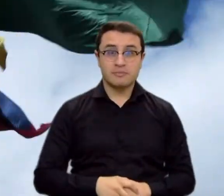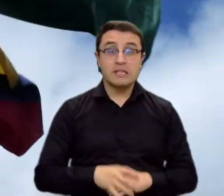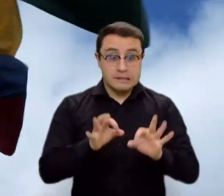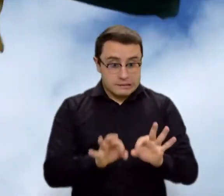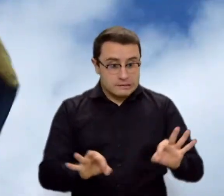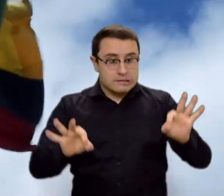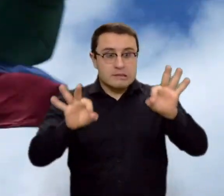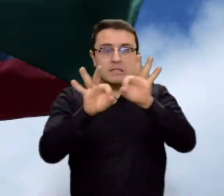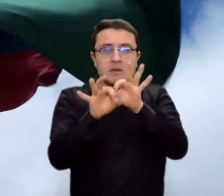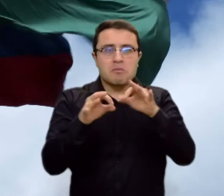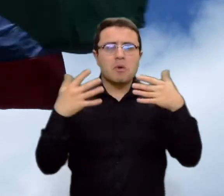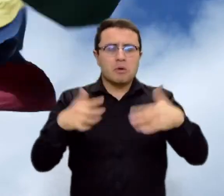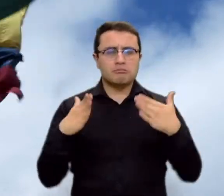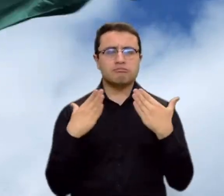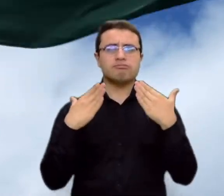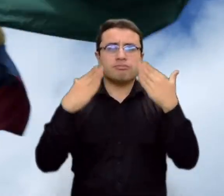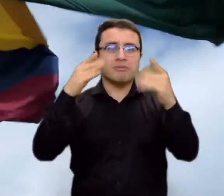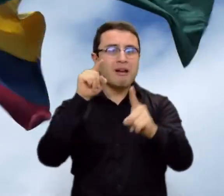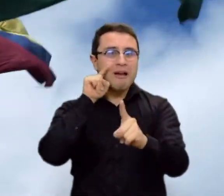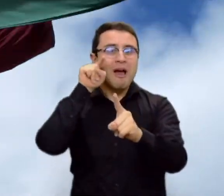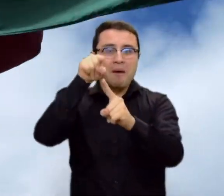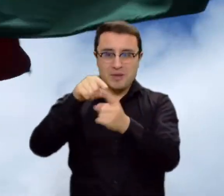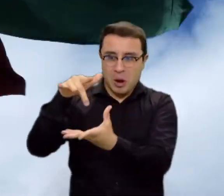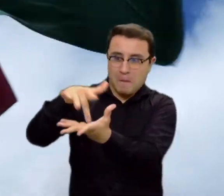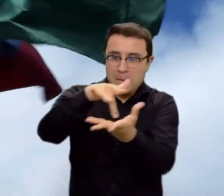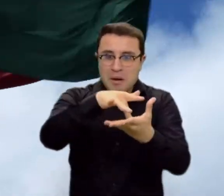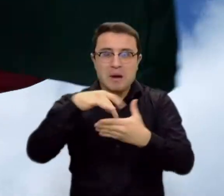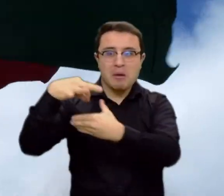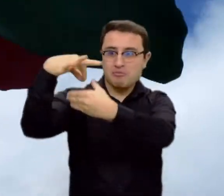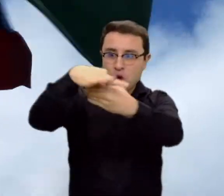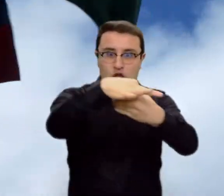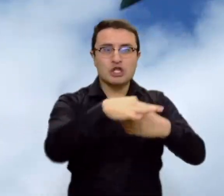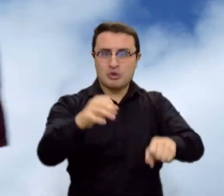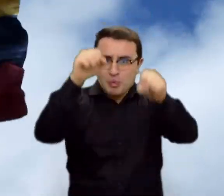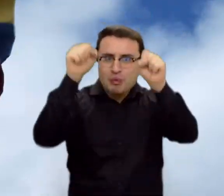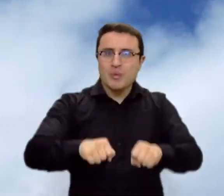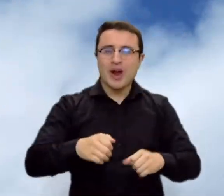es importante para participar también en las votaciones.